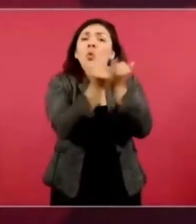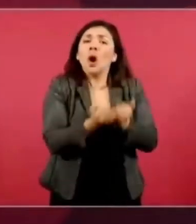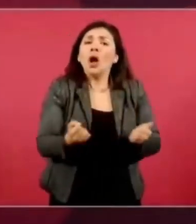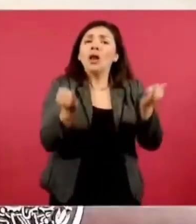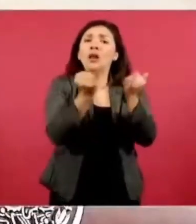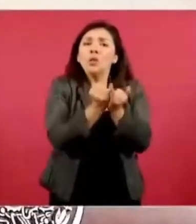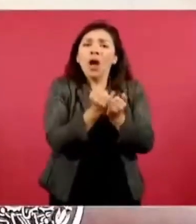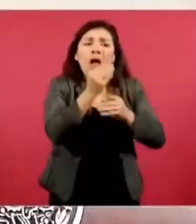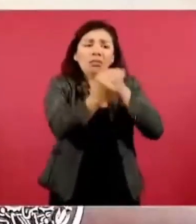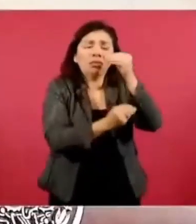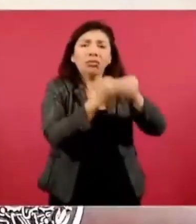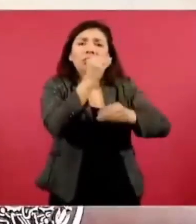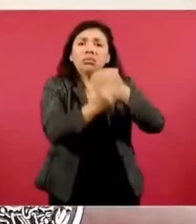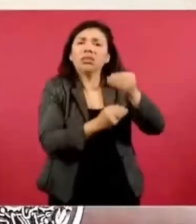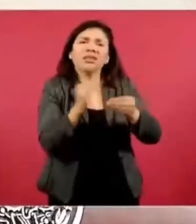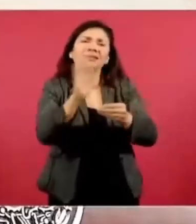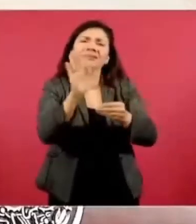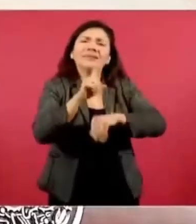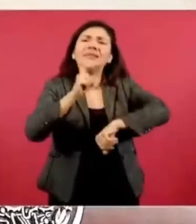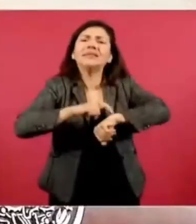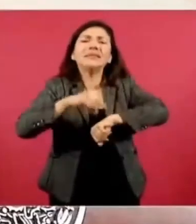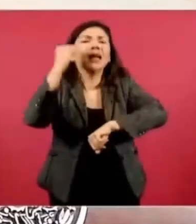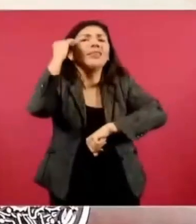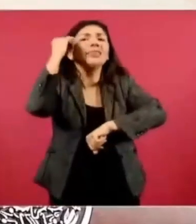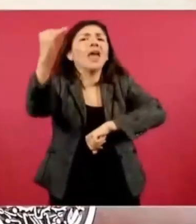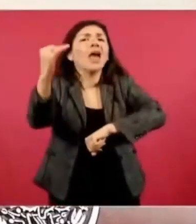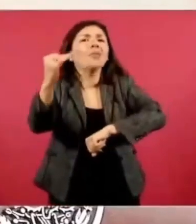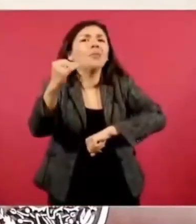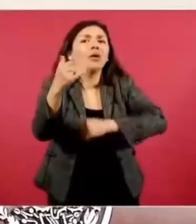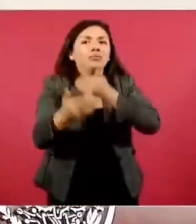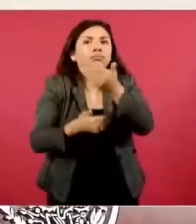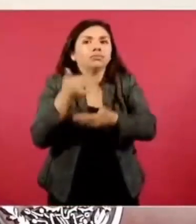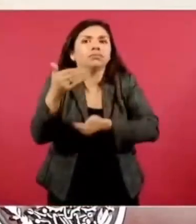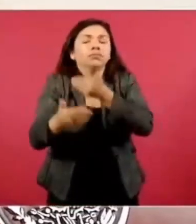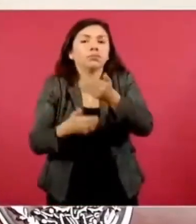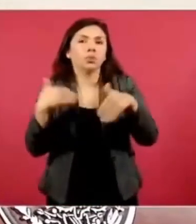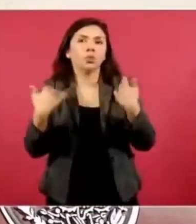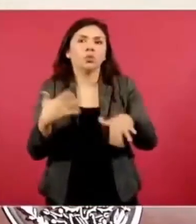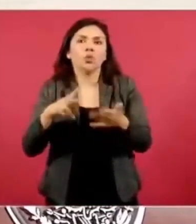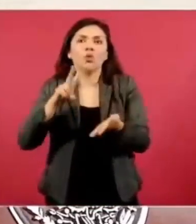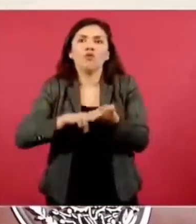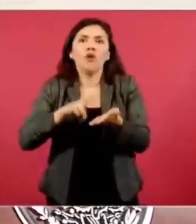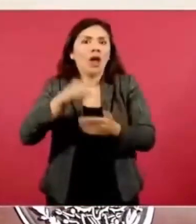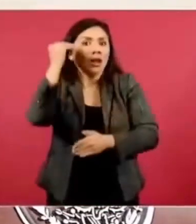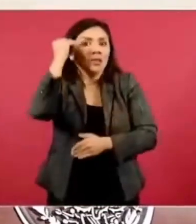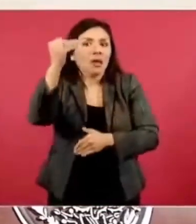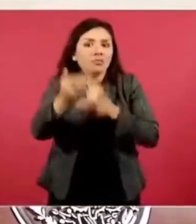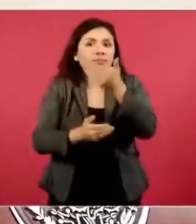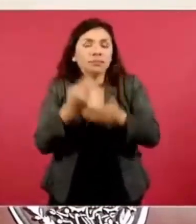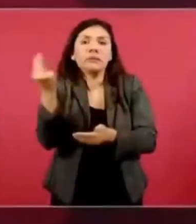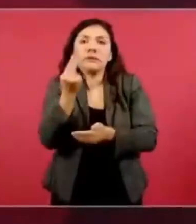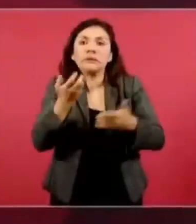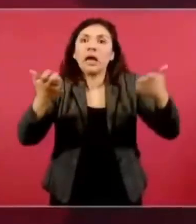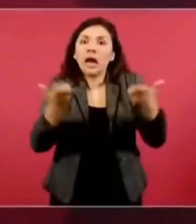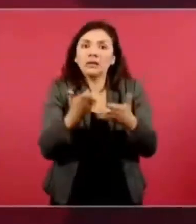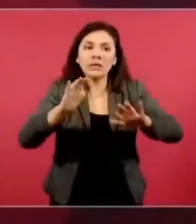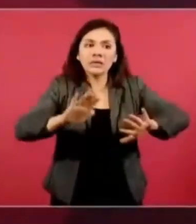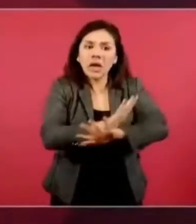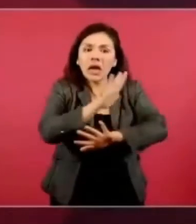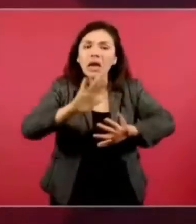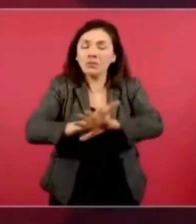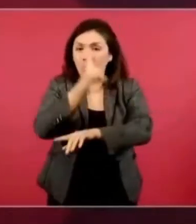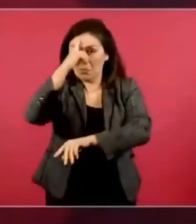el tiempo es muy valioso para llevar a cabo una transformación.